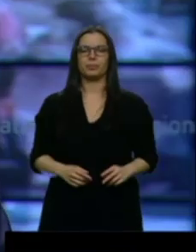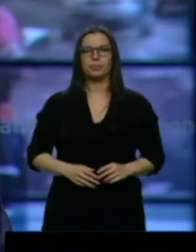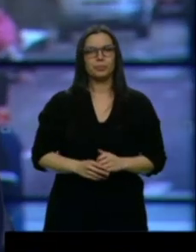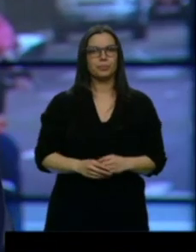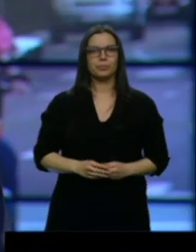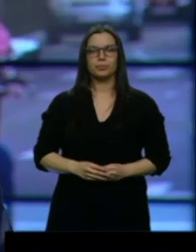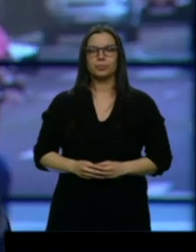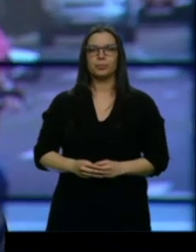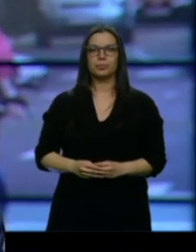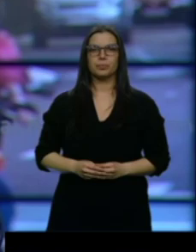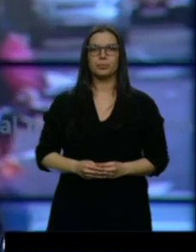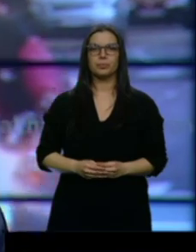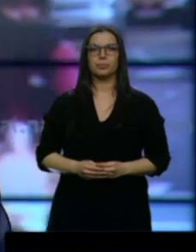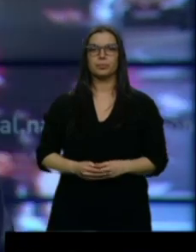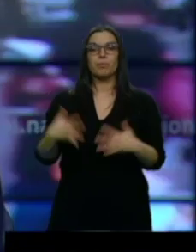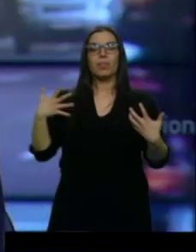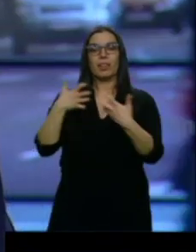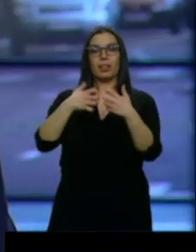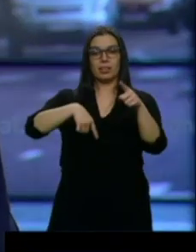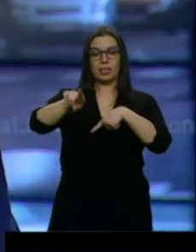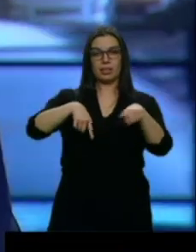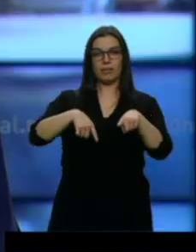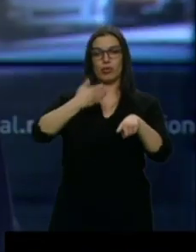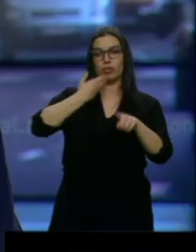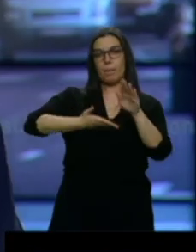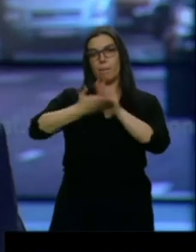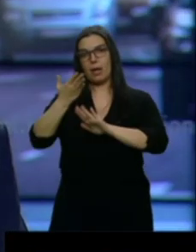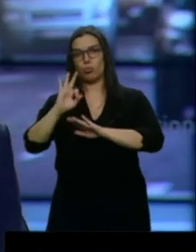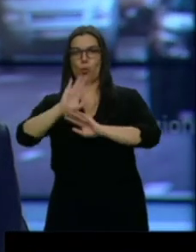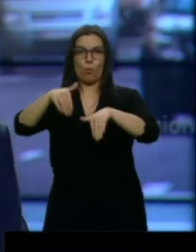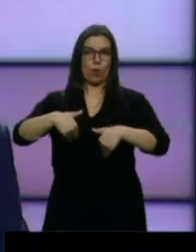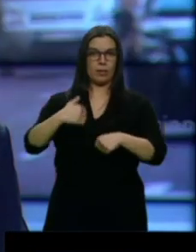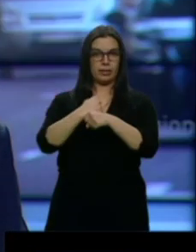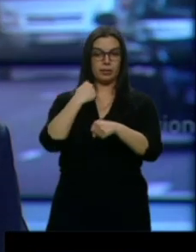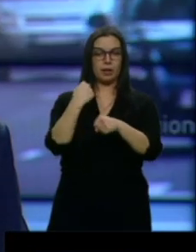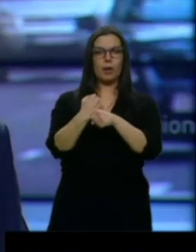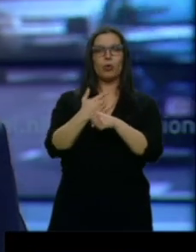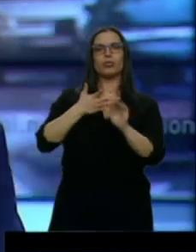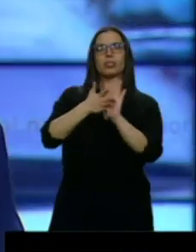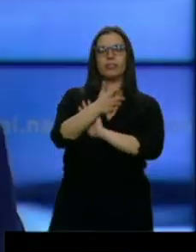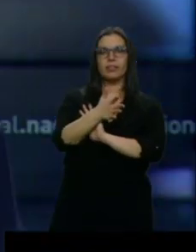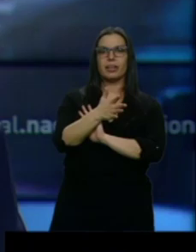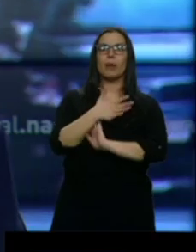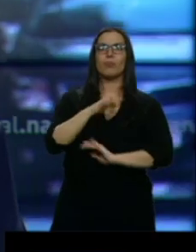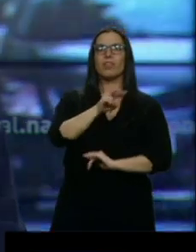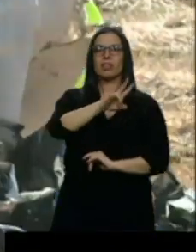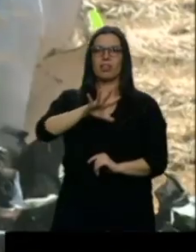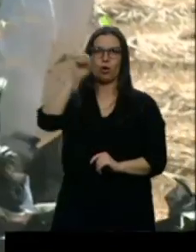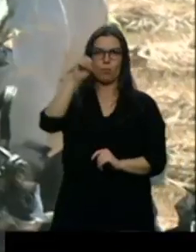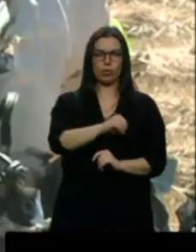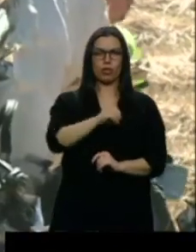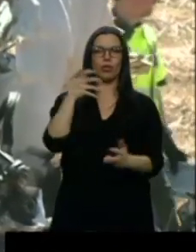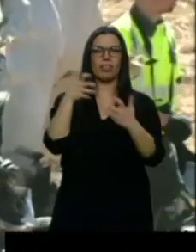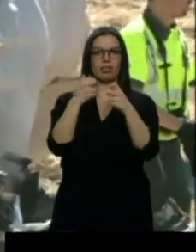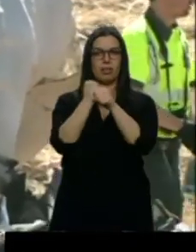Los accidentes de tráfico in itinere pueden provocar cada año una cuarta parte de las muertes que se producen en siniestros laborales. La Consejería de